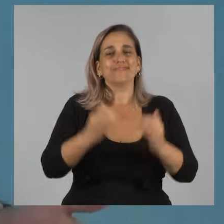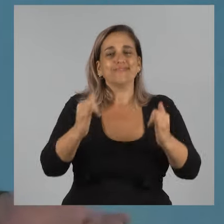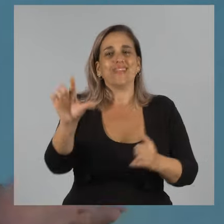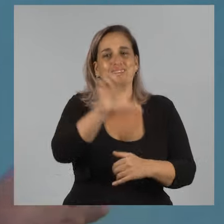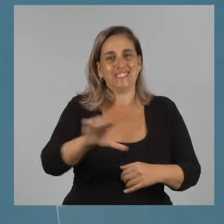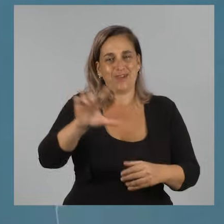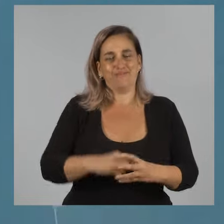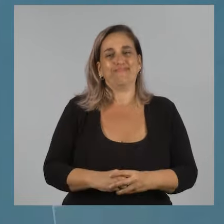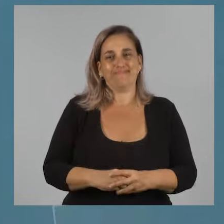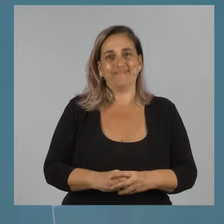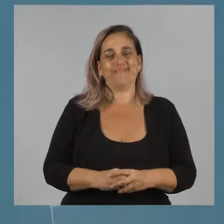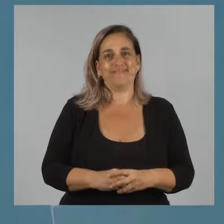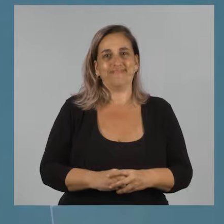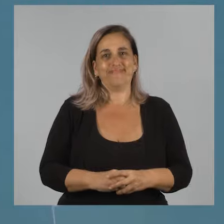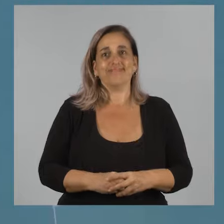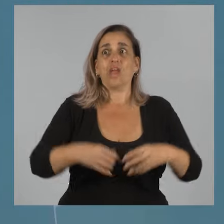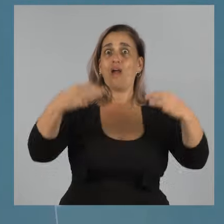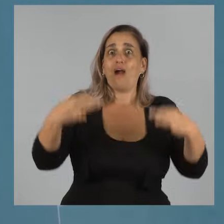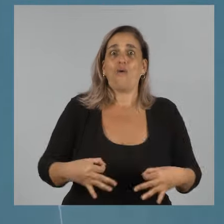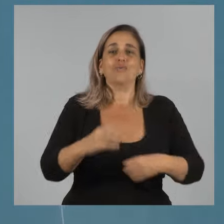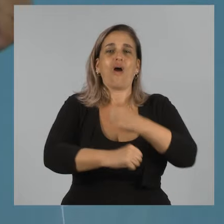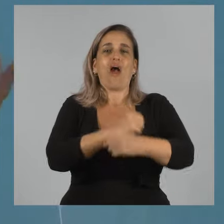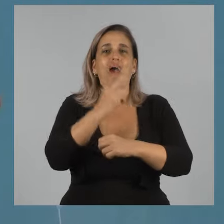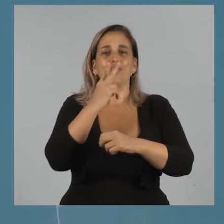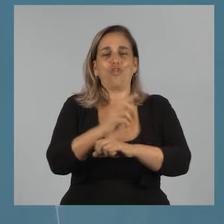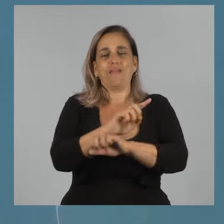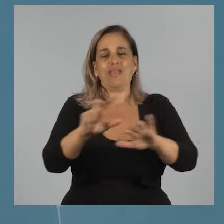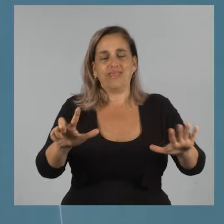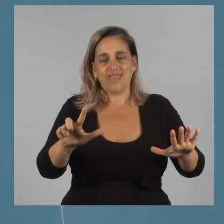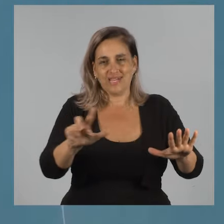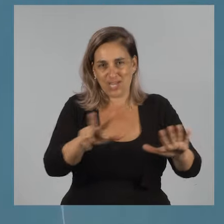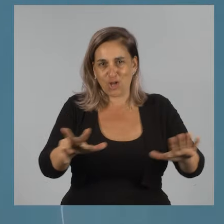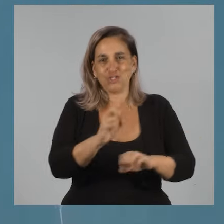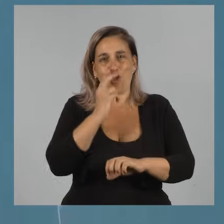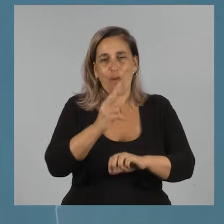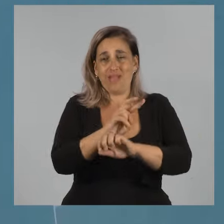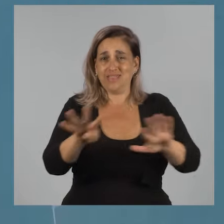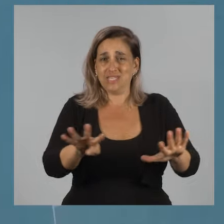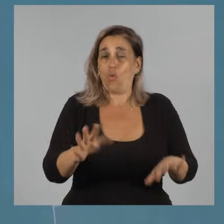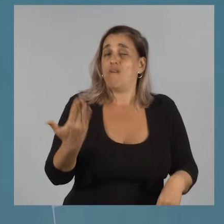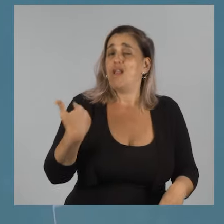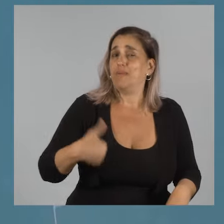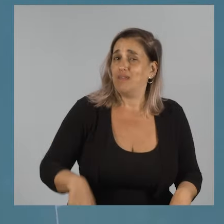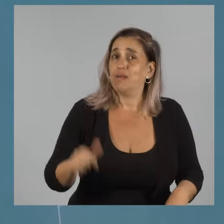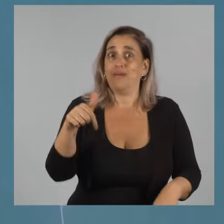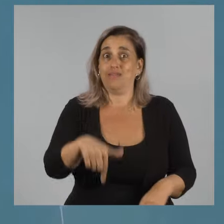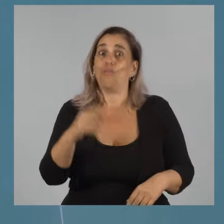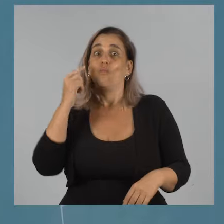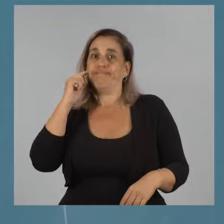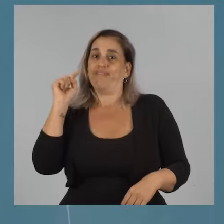Y sí, el liceo. Y me tocó volver en el 2018 y 2019. Y lamentablemente,